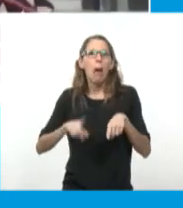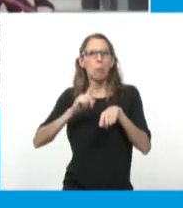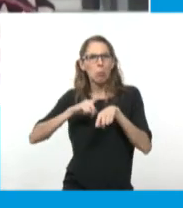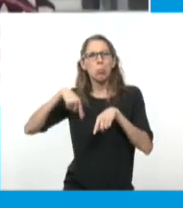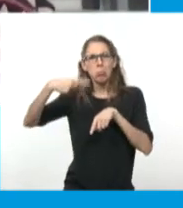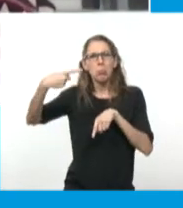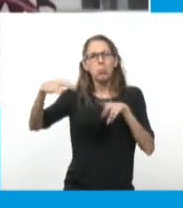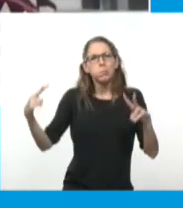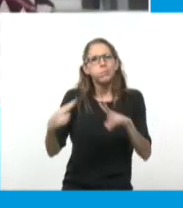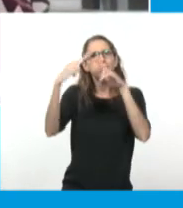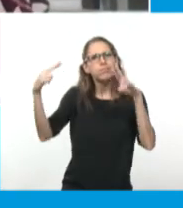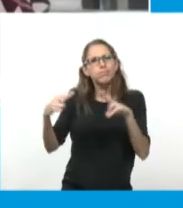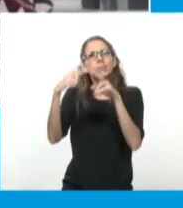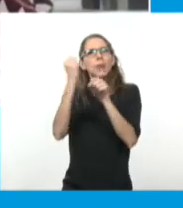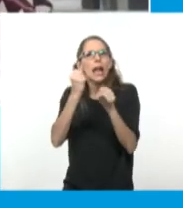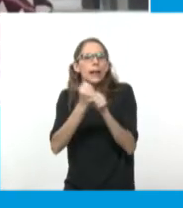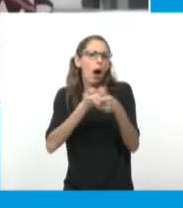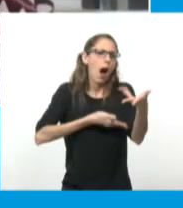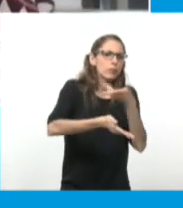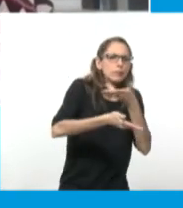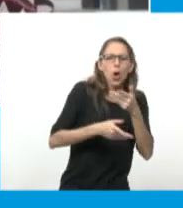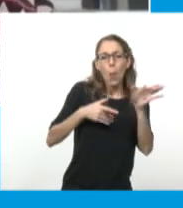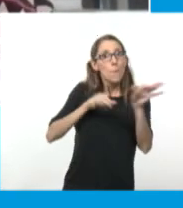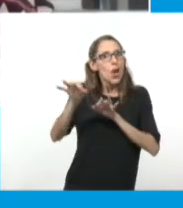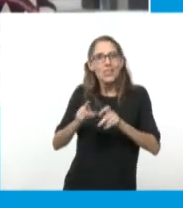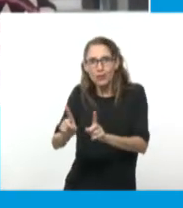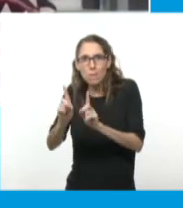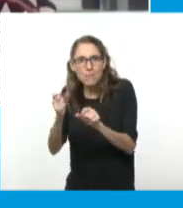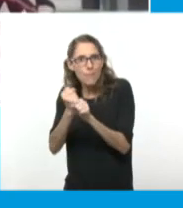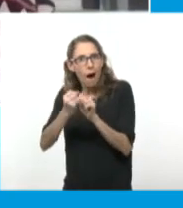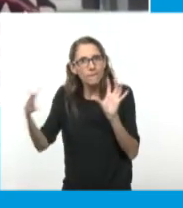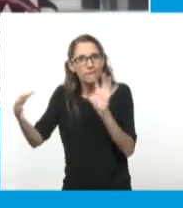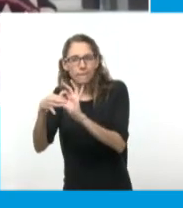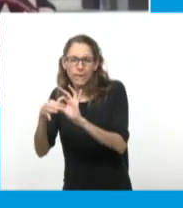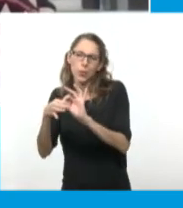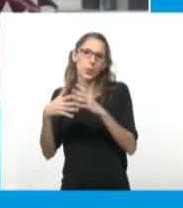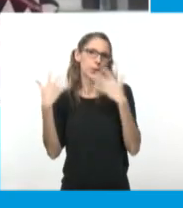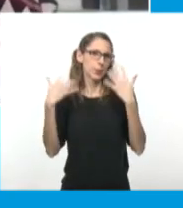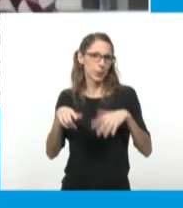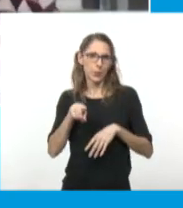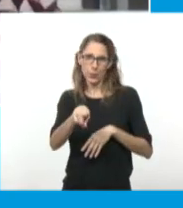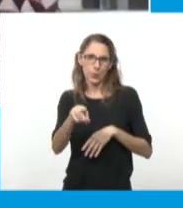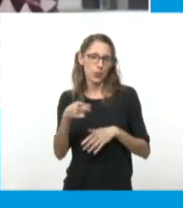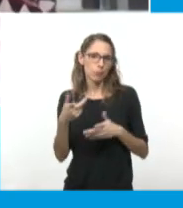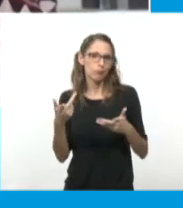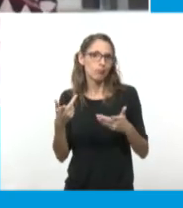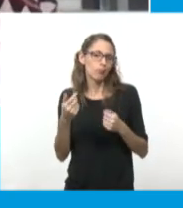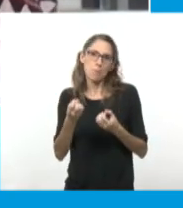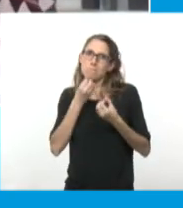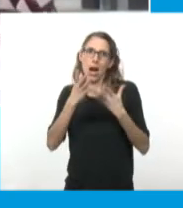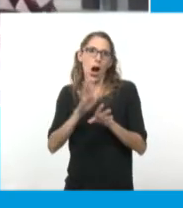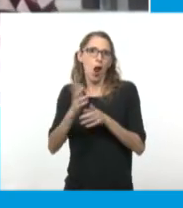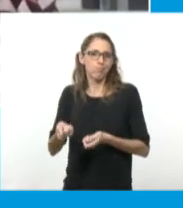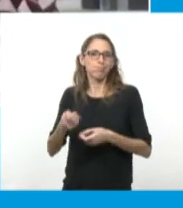colegas a dibujar, a trabajar o a compartir un proyecto es algo que suma un montón,